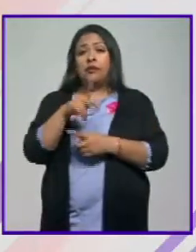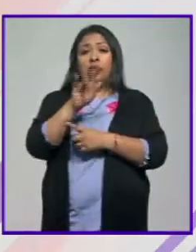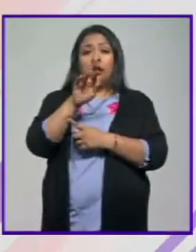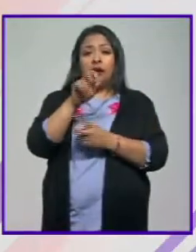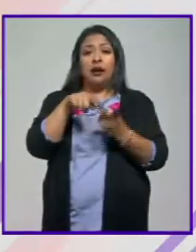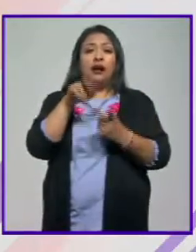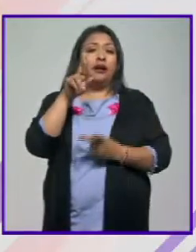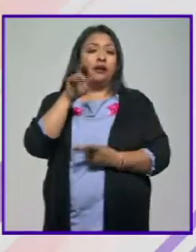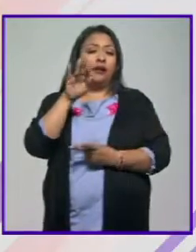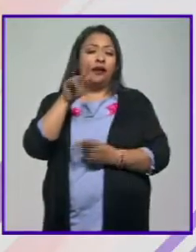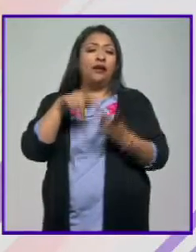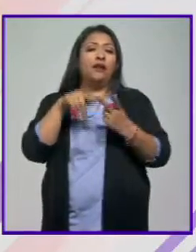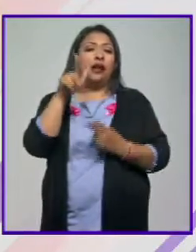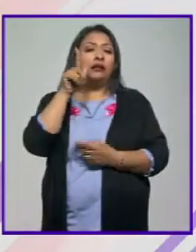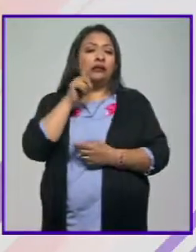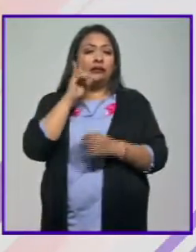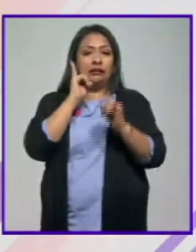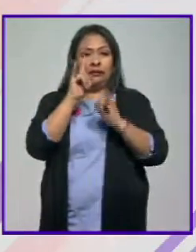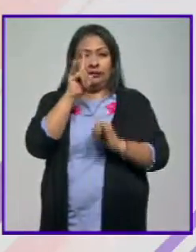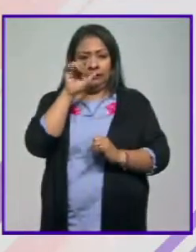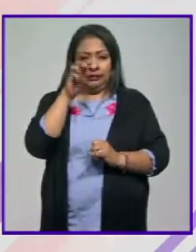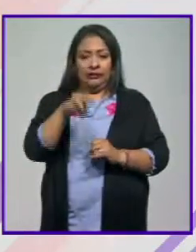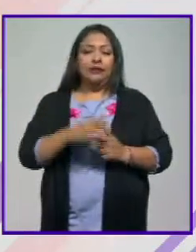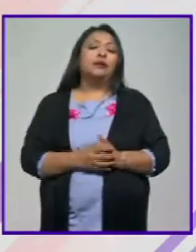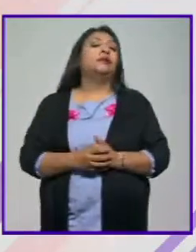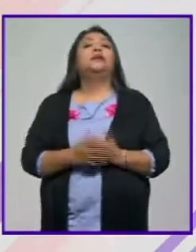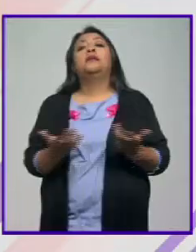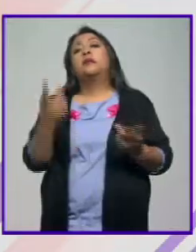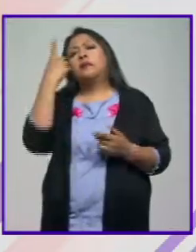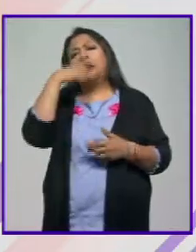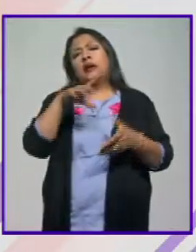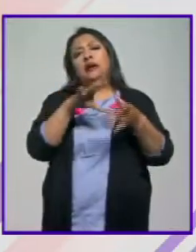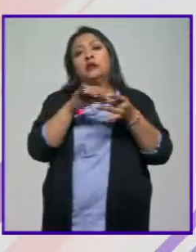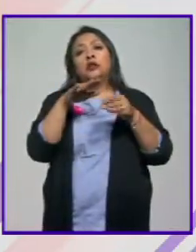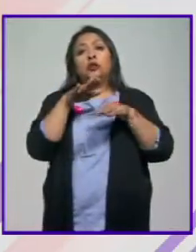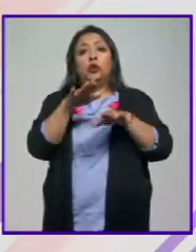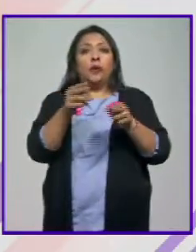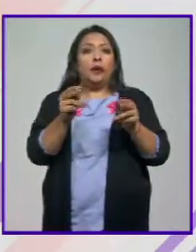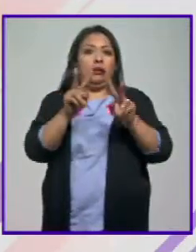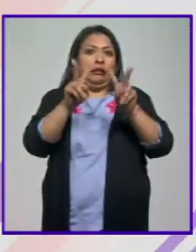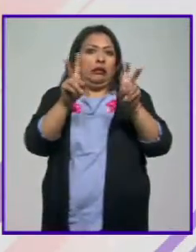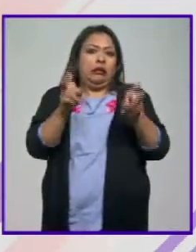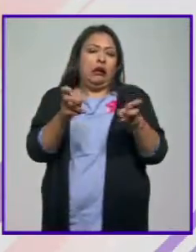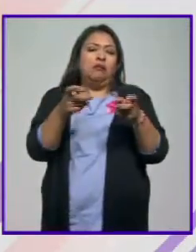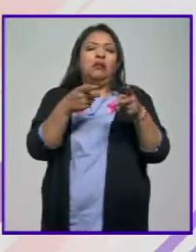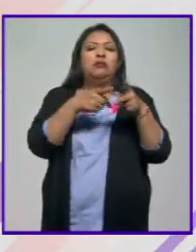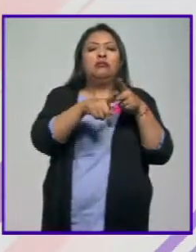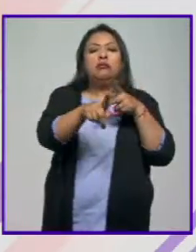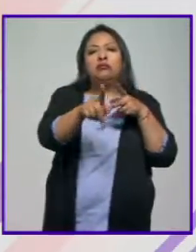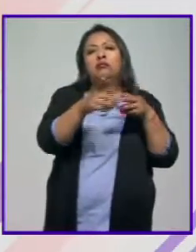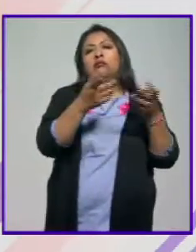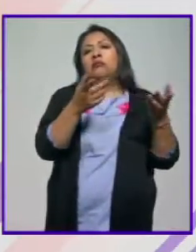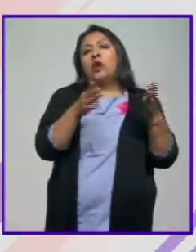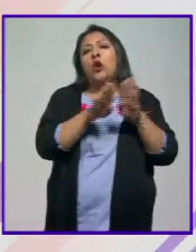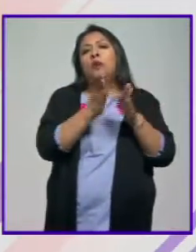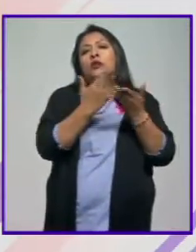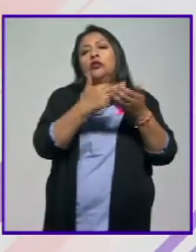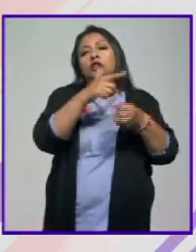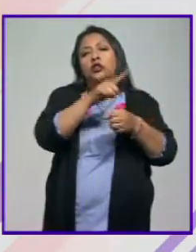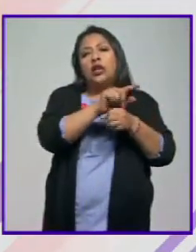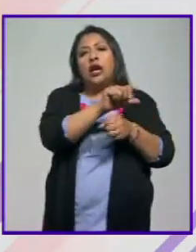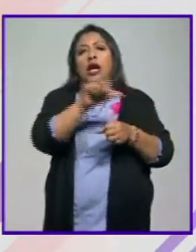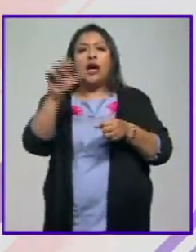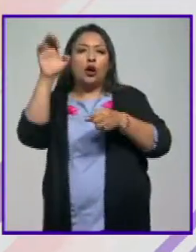Karen, Rafa, Laura, Regis en Interpretación de Lengua de Señas Mexicana para platicar de asuntos que van de lo social